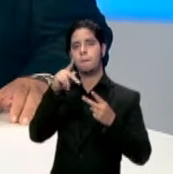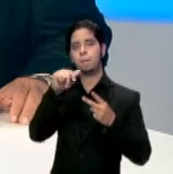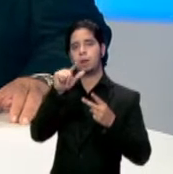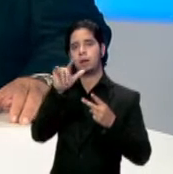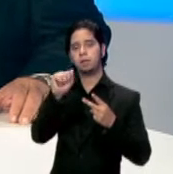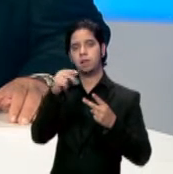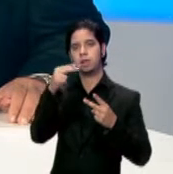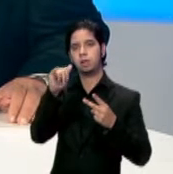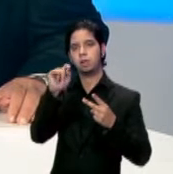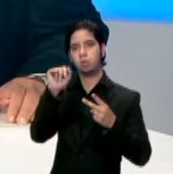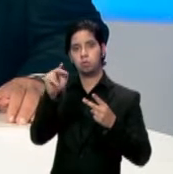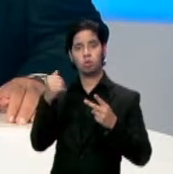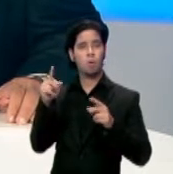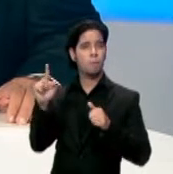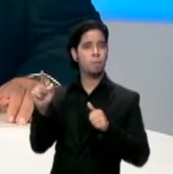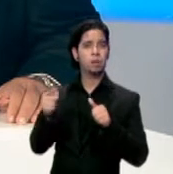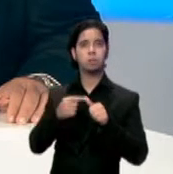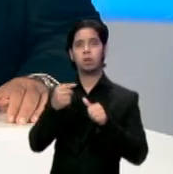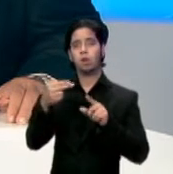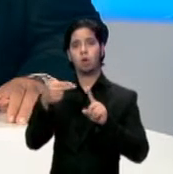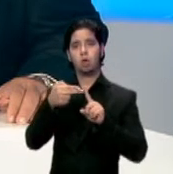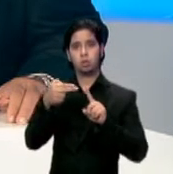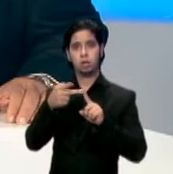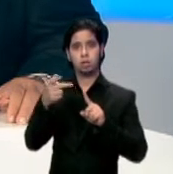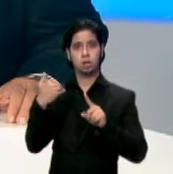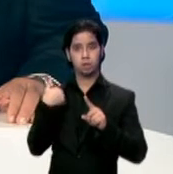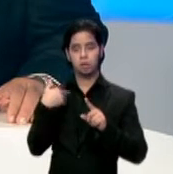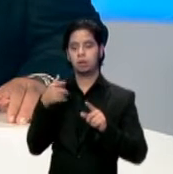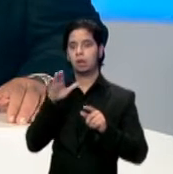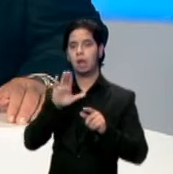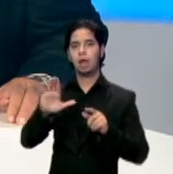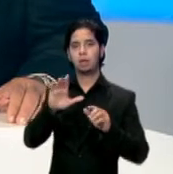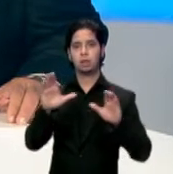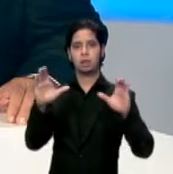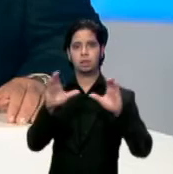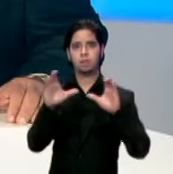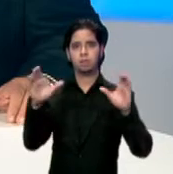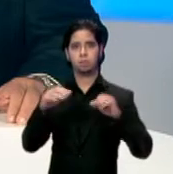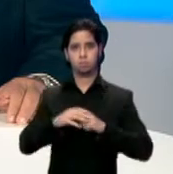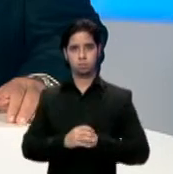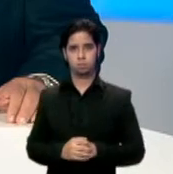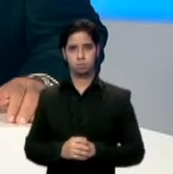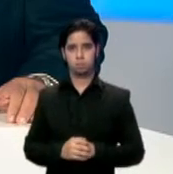primeros proveedores de hospedería en la isla en obtener dicha certificación.